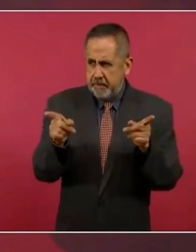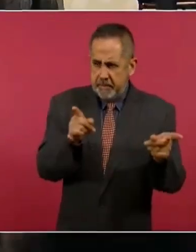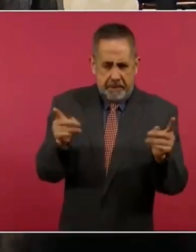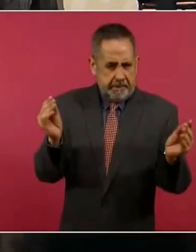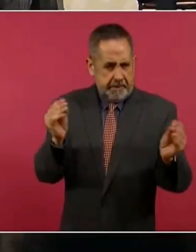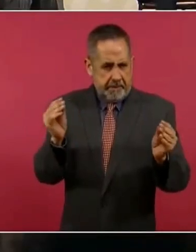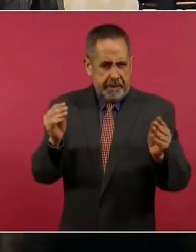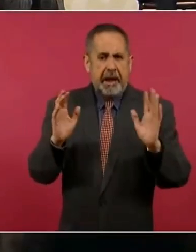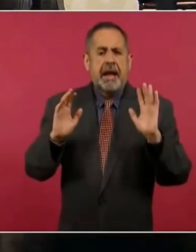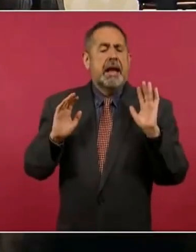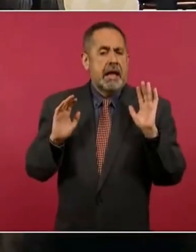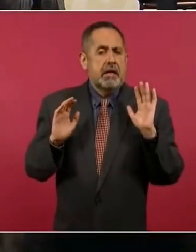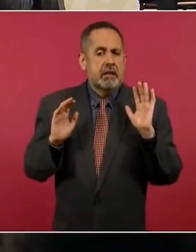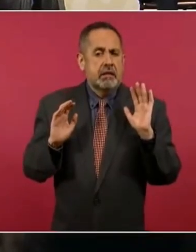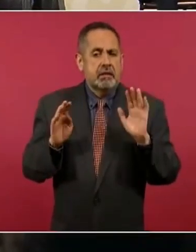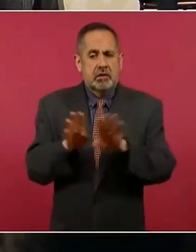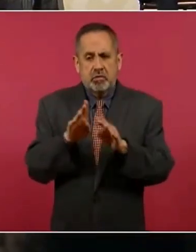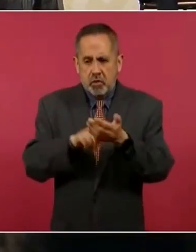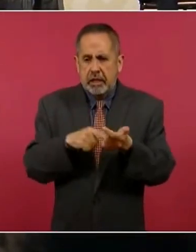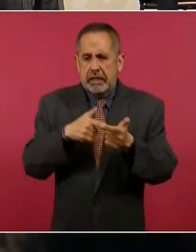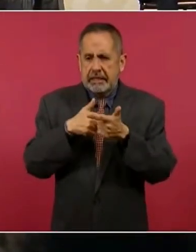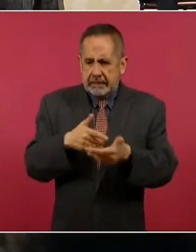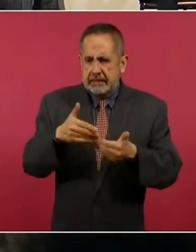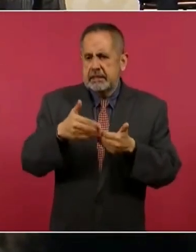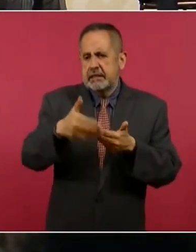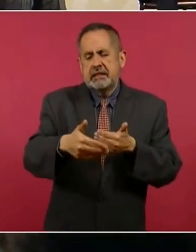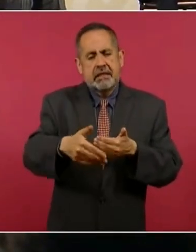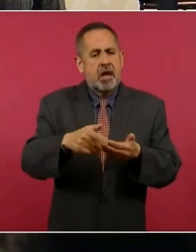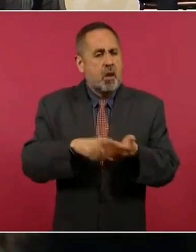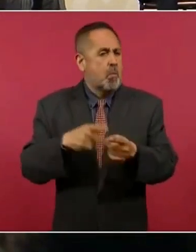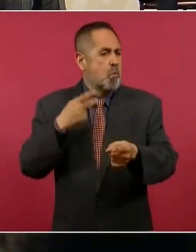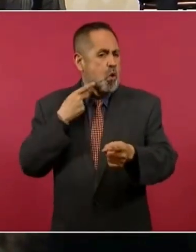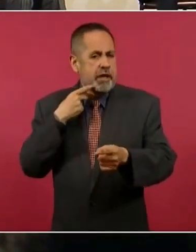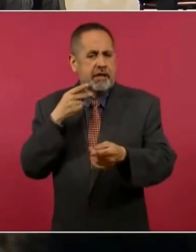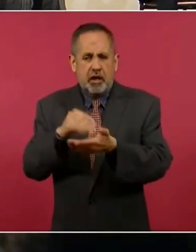que siga la confrontación política